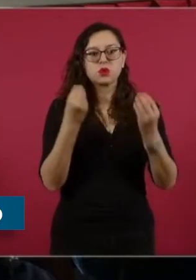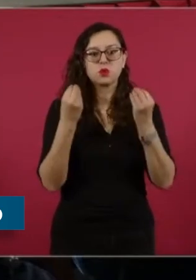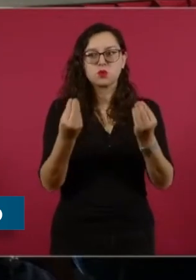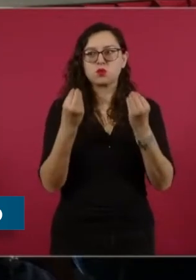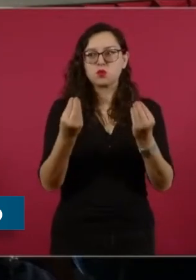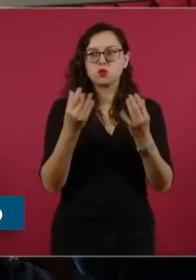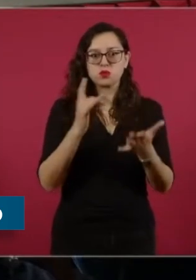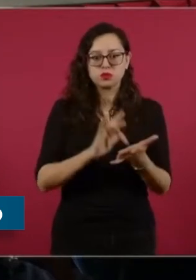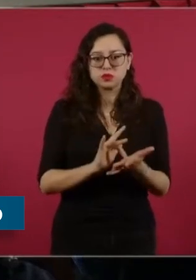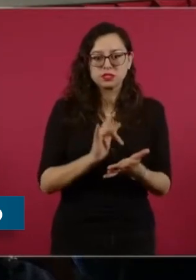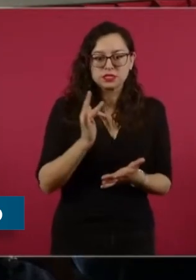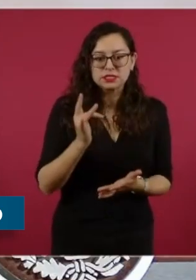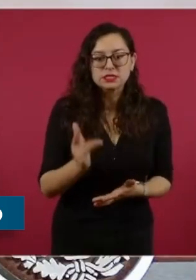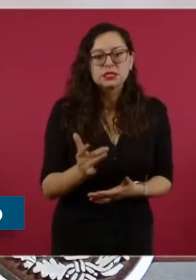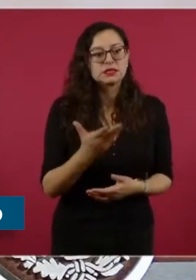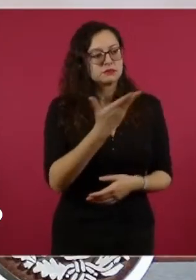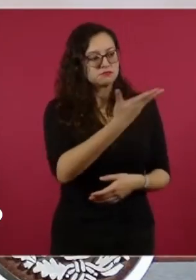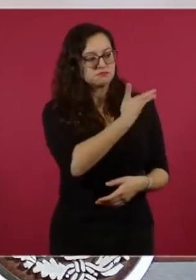de los ciudadanos.